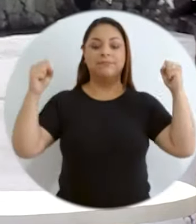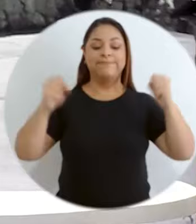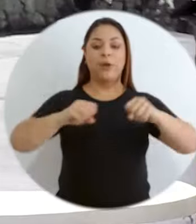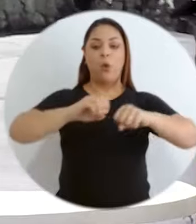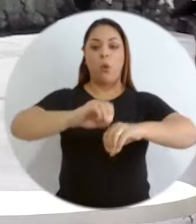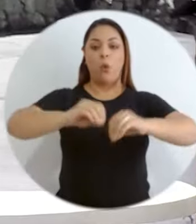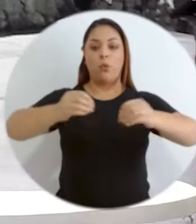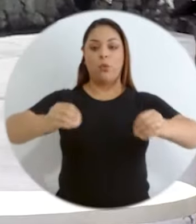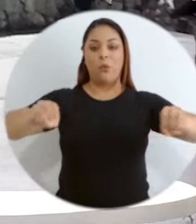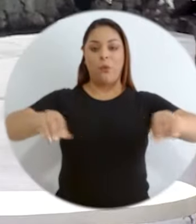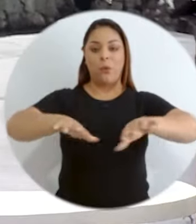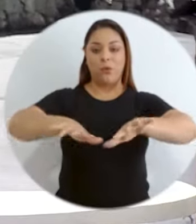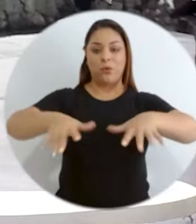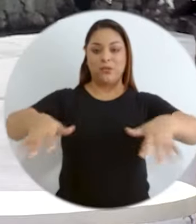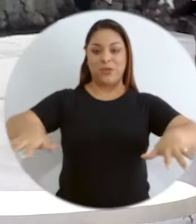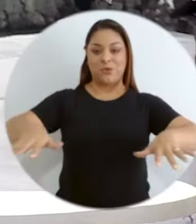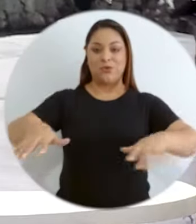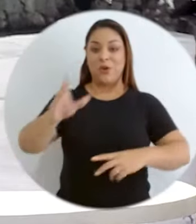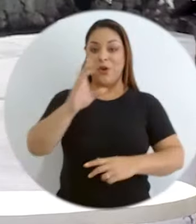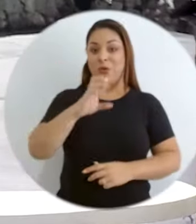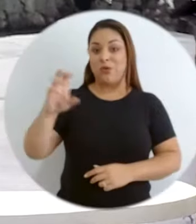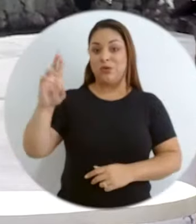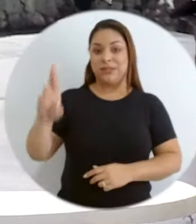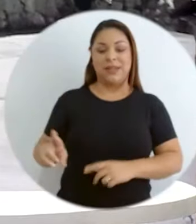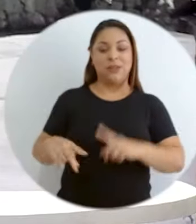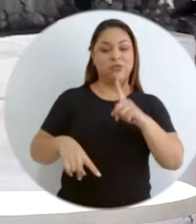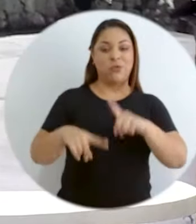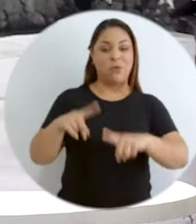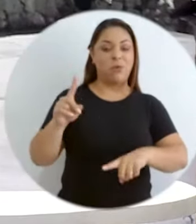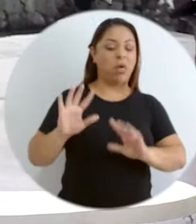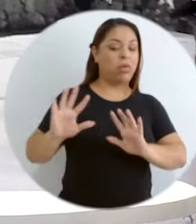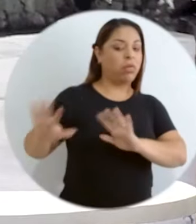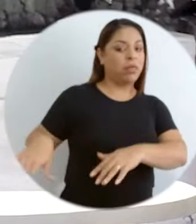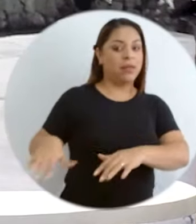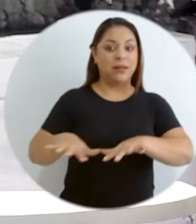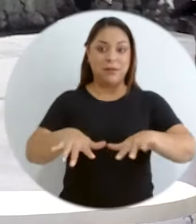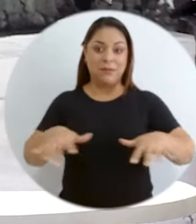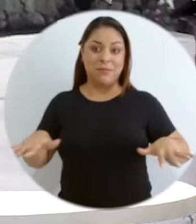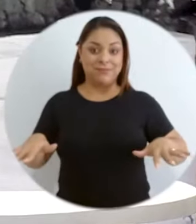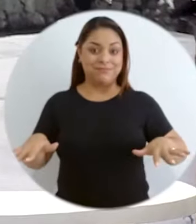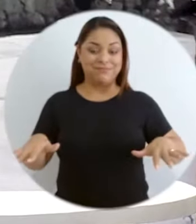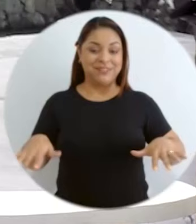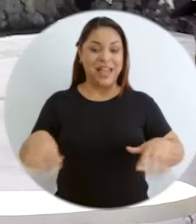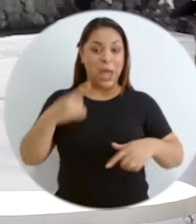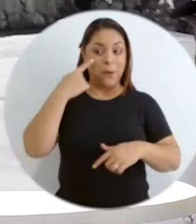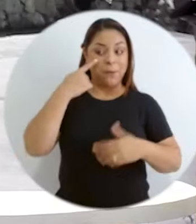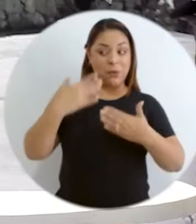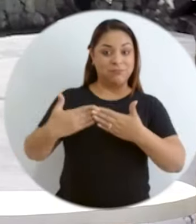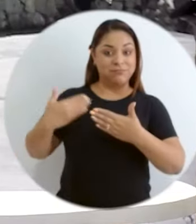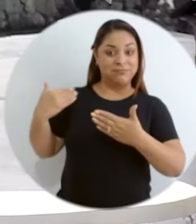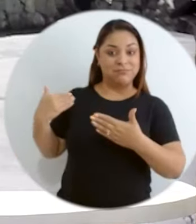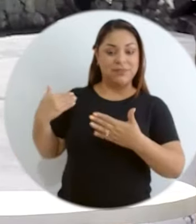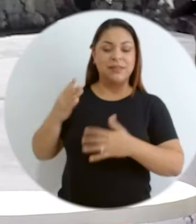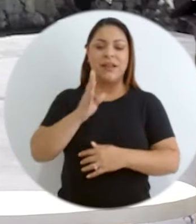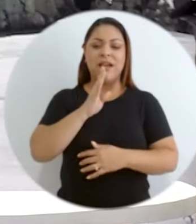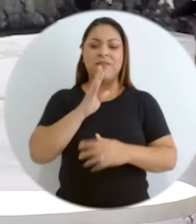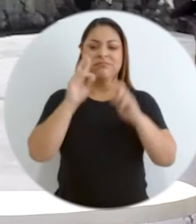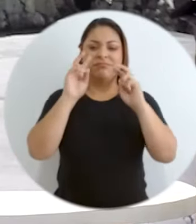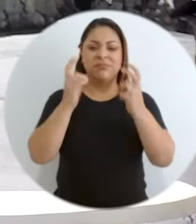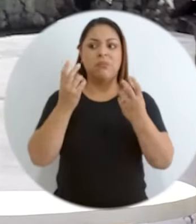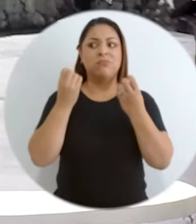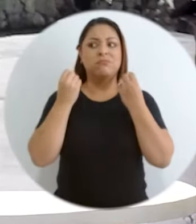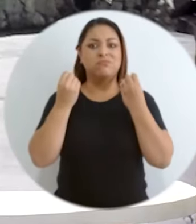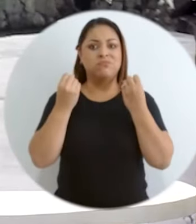Rica de espaldas al mar. Como veíamos en el bloque anterior, hay múltiples situaciones que se